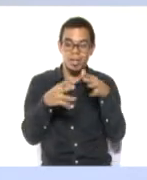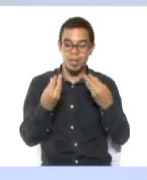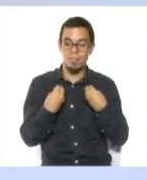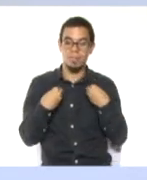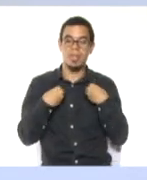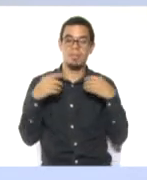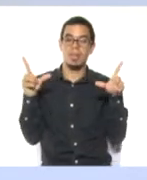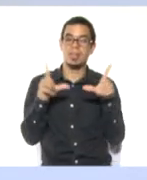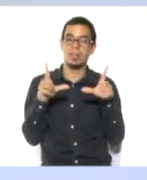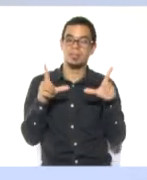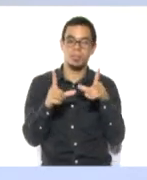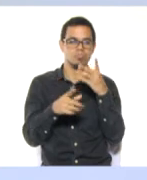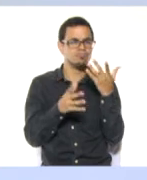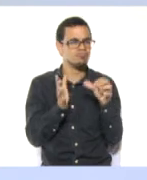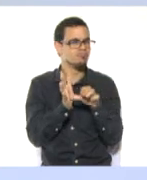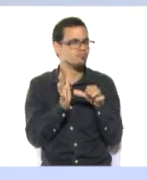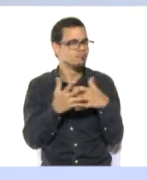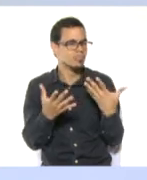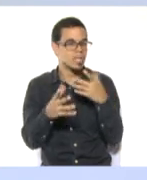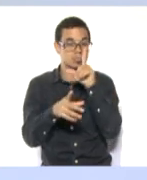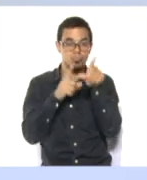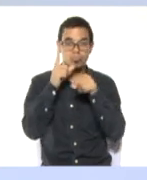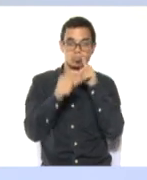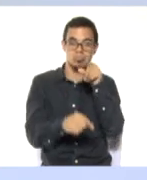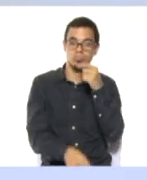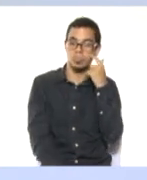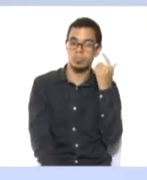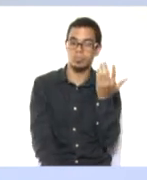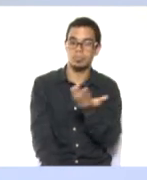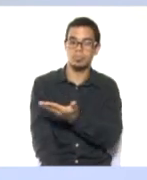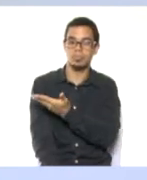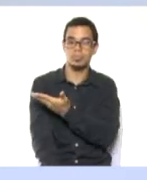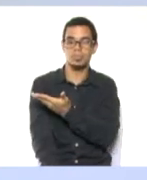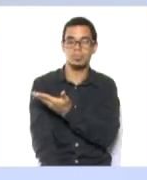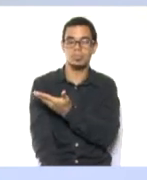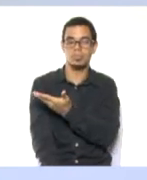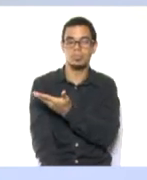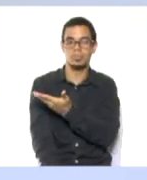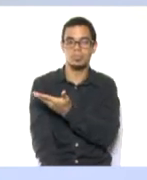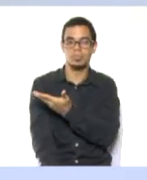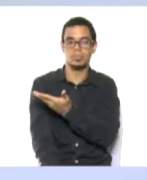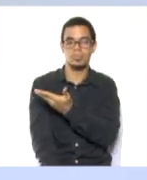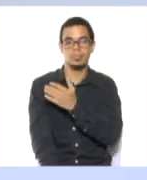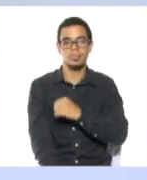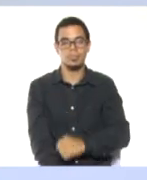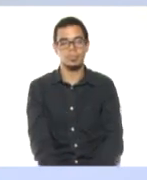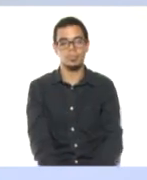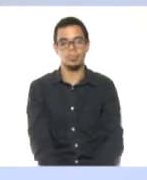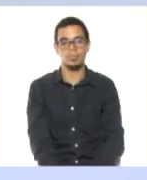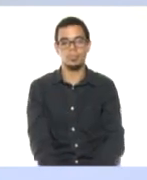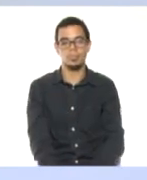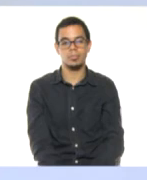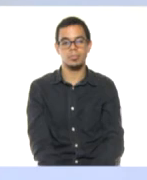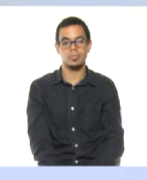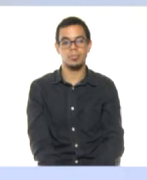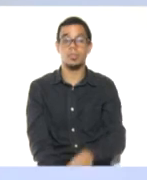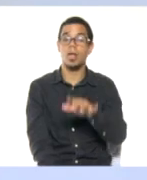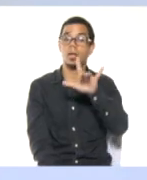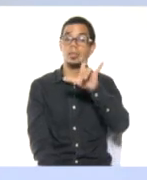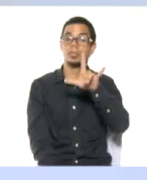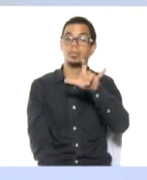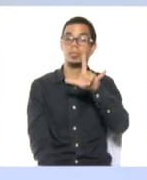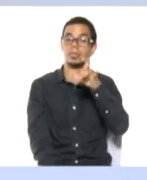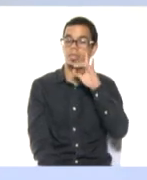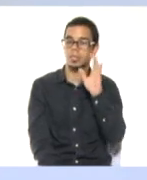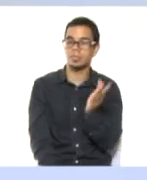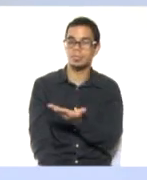Nuestra Casa Vive para que estén en sintonía con todos nosotros. Por Twitter pueden seguirnos como ViveTVOficial1, por Instagram